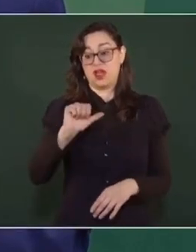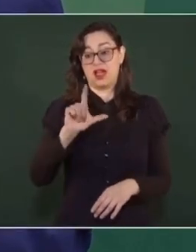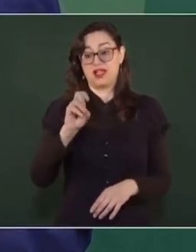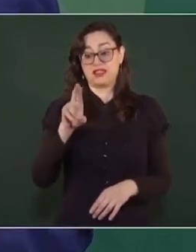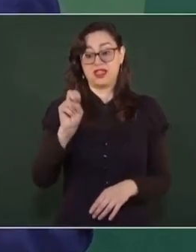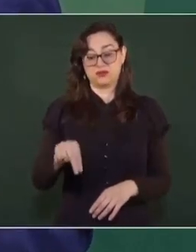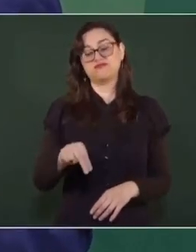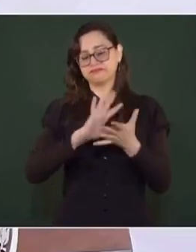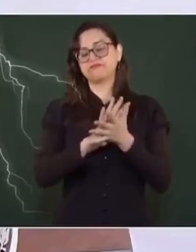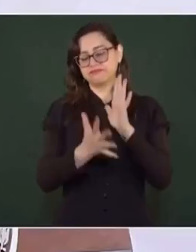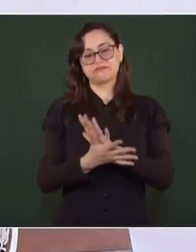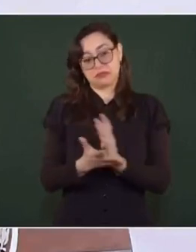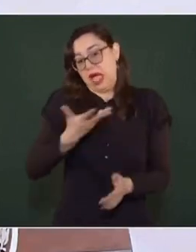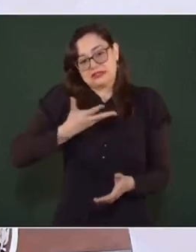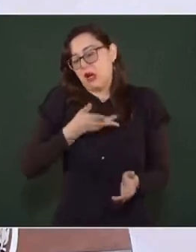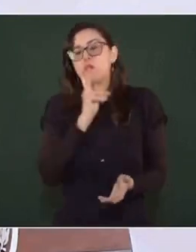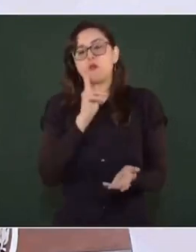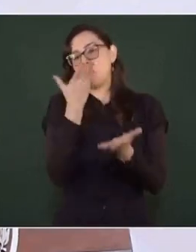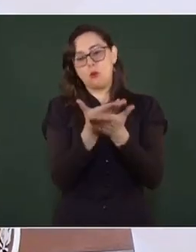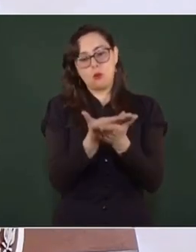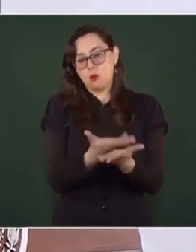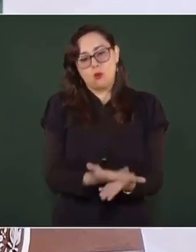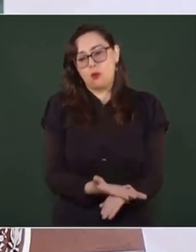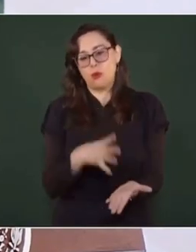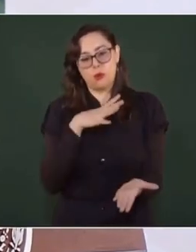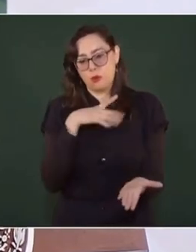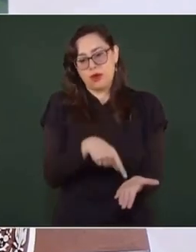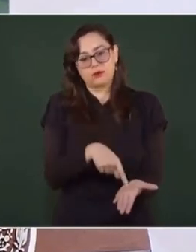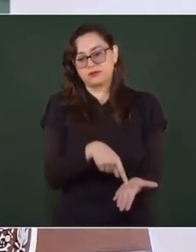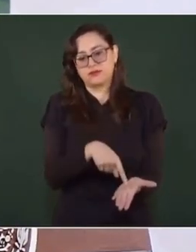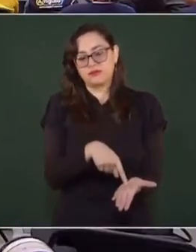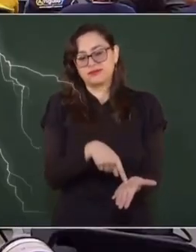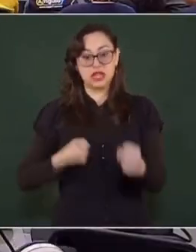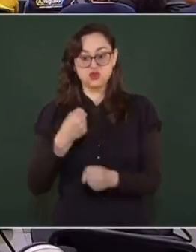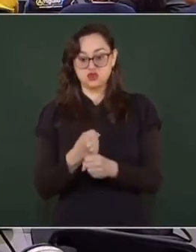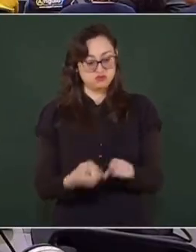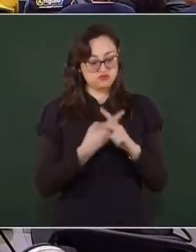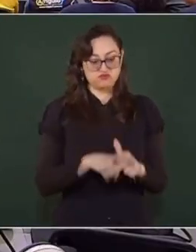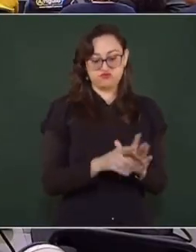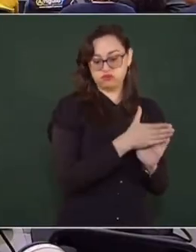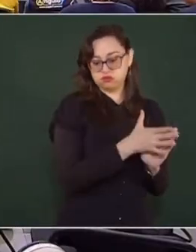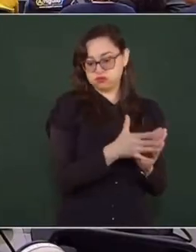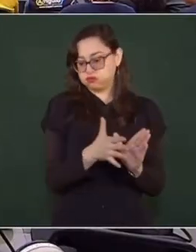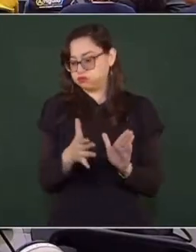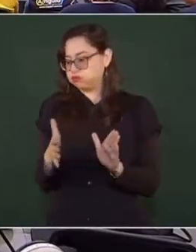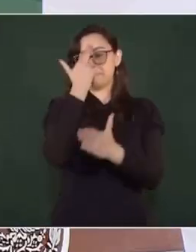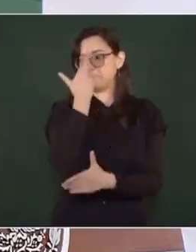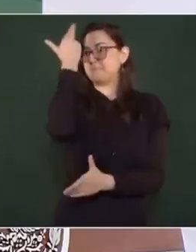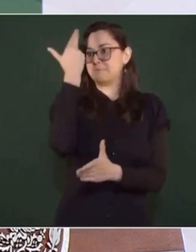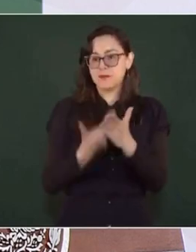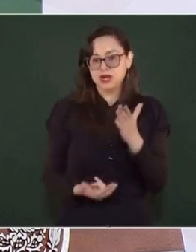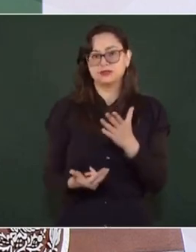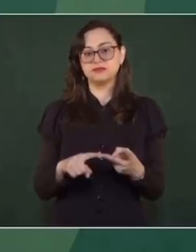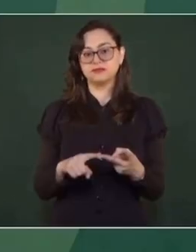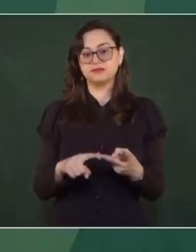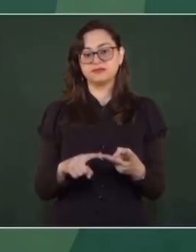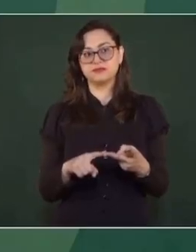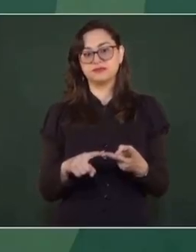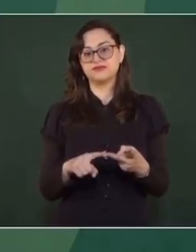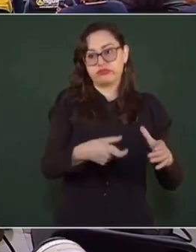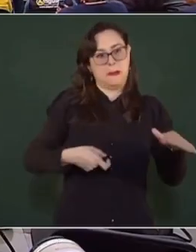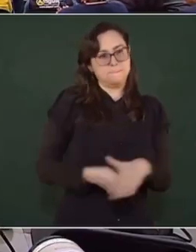un narcoestado, porque fue un gobierno de principio a fin, violatorio de la constitución, un gobierno